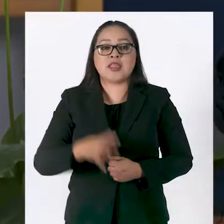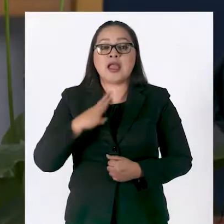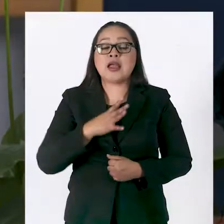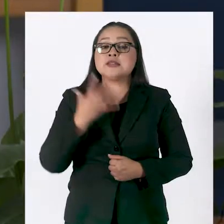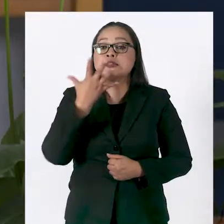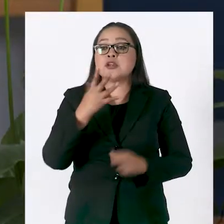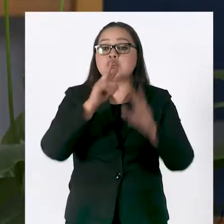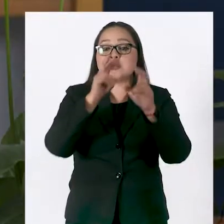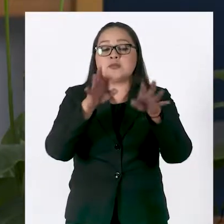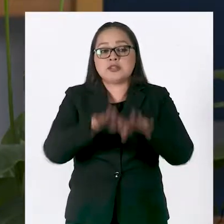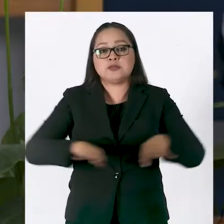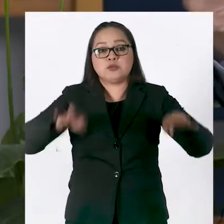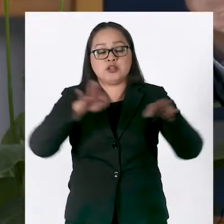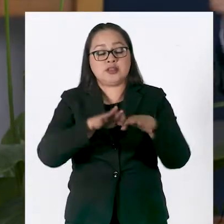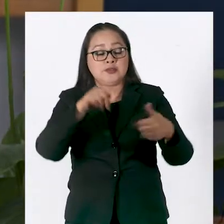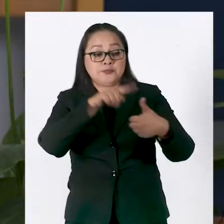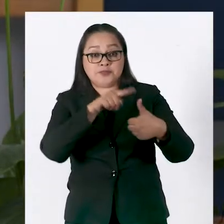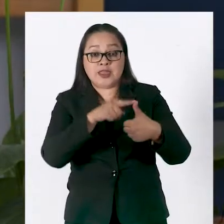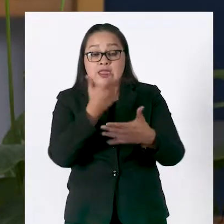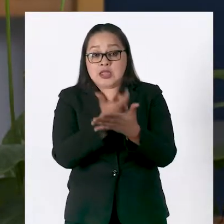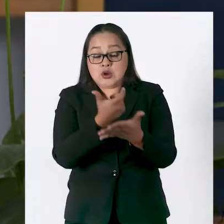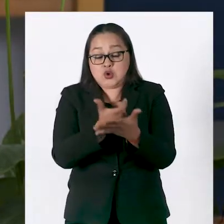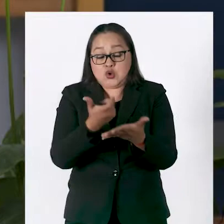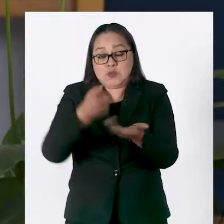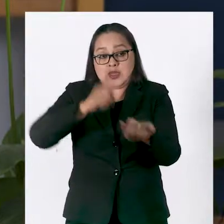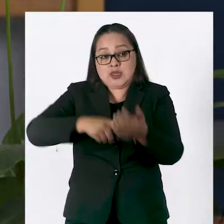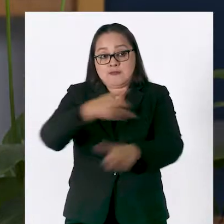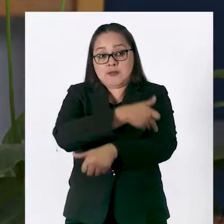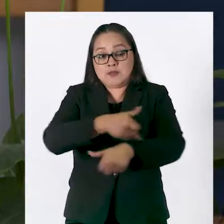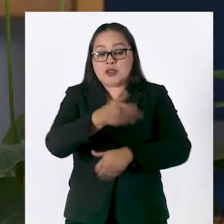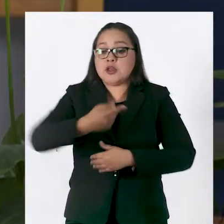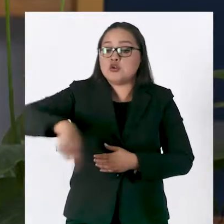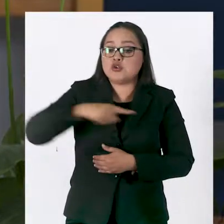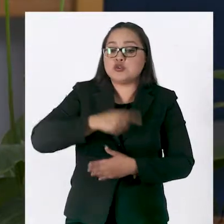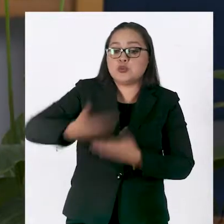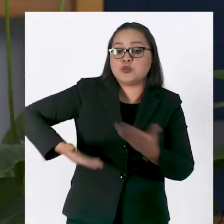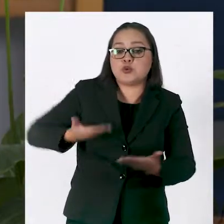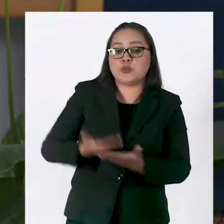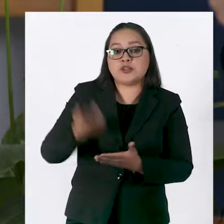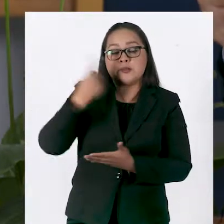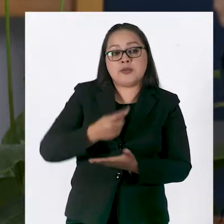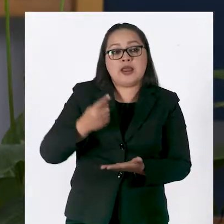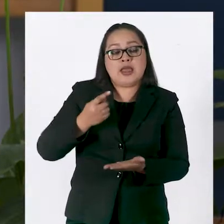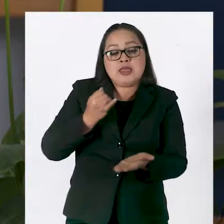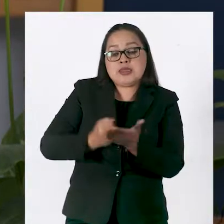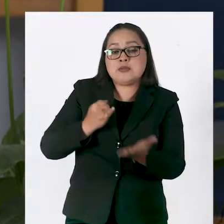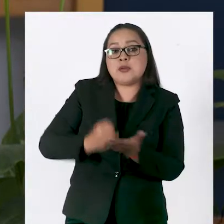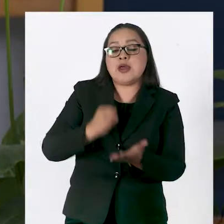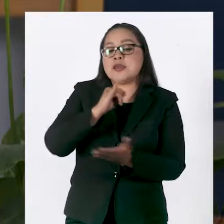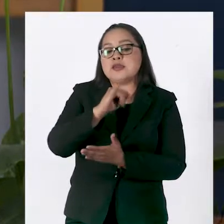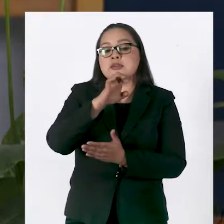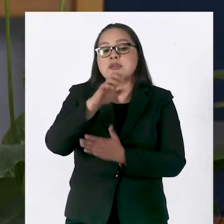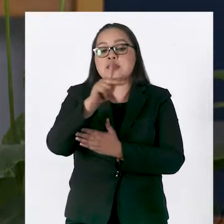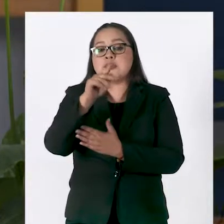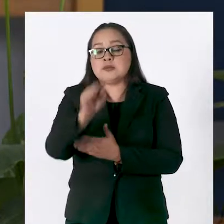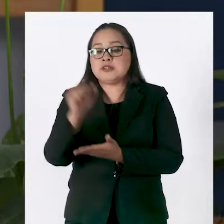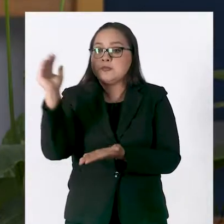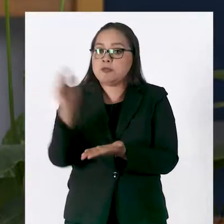Cinco temas prioritarios. Primero, la economía familiar. Vamos a proponer la disminución del impuesto a las gasolinas,